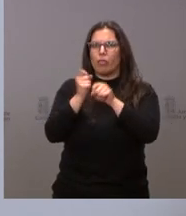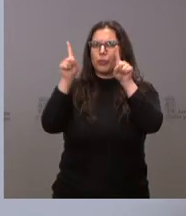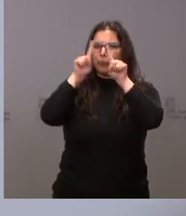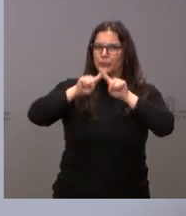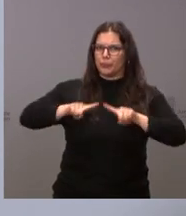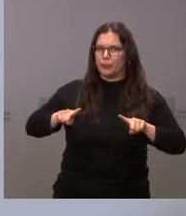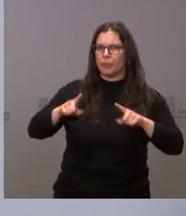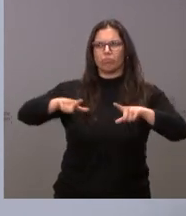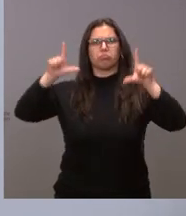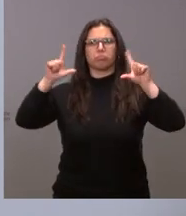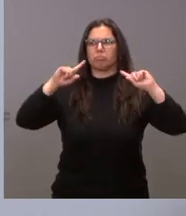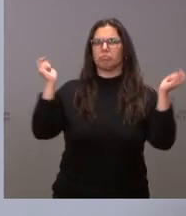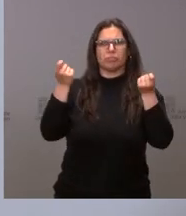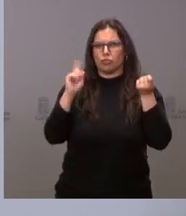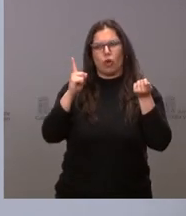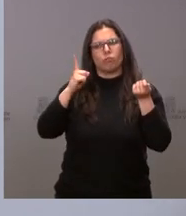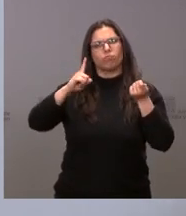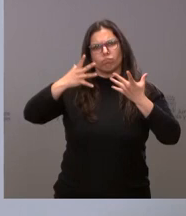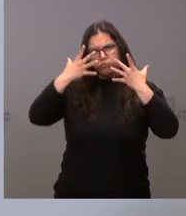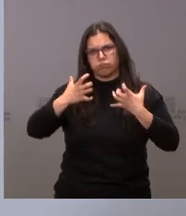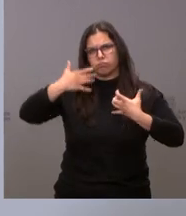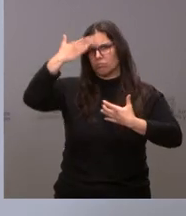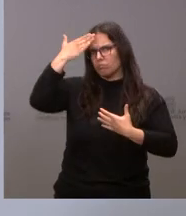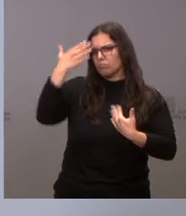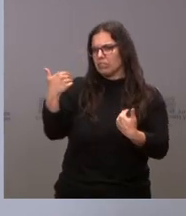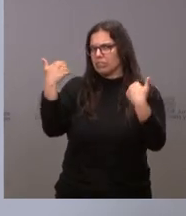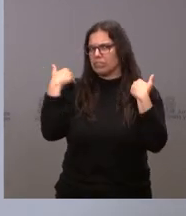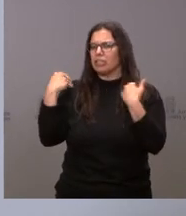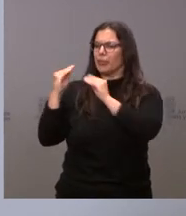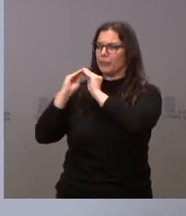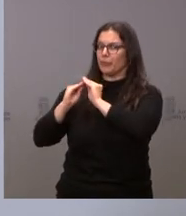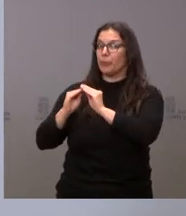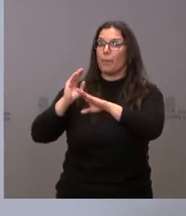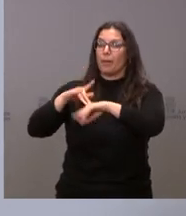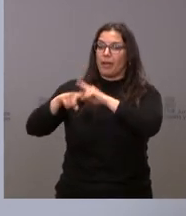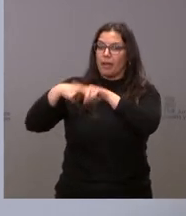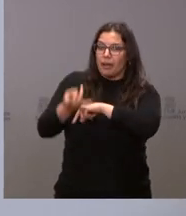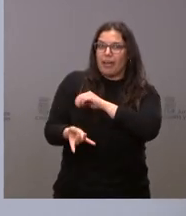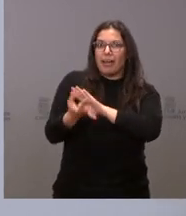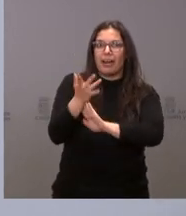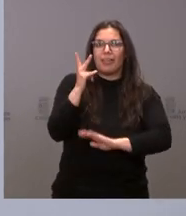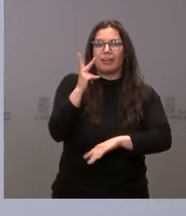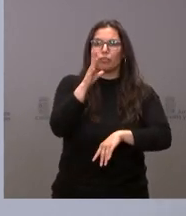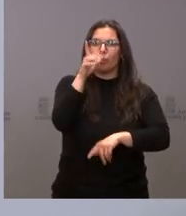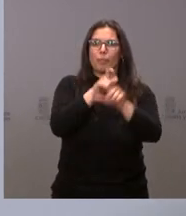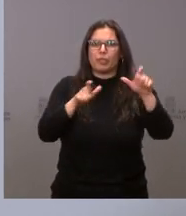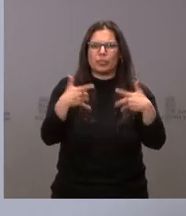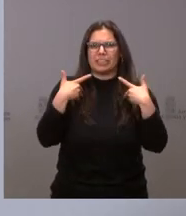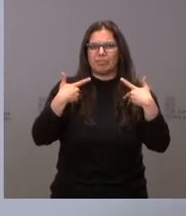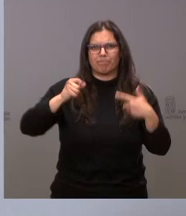callada, seria, sensata, responsable, para generar derechos a quienes peor lo están pasando.